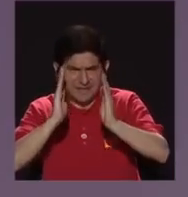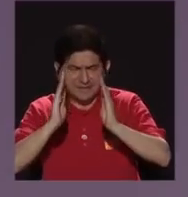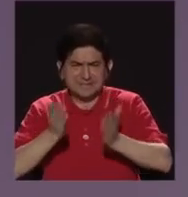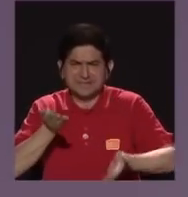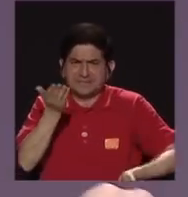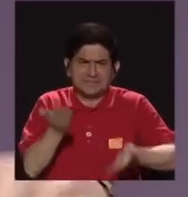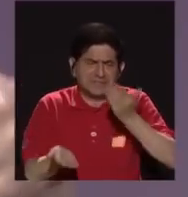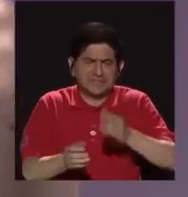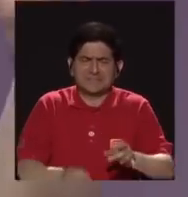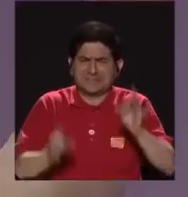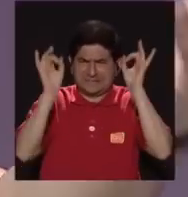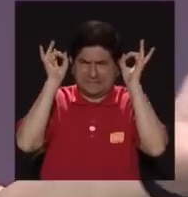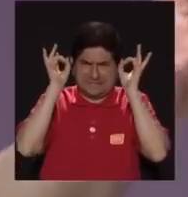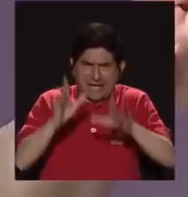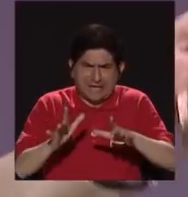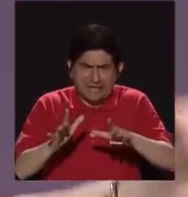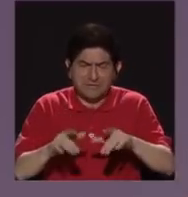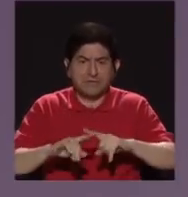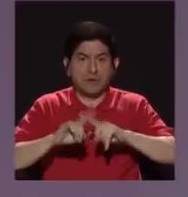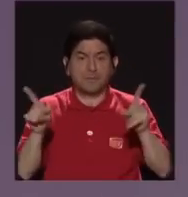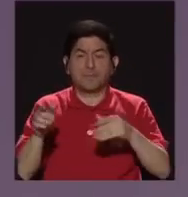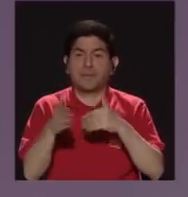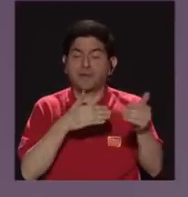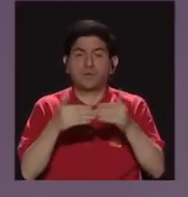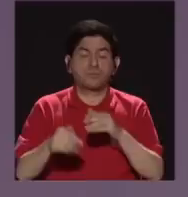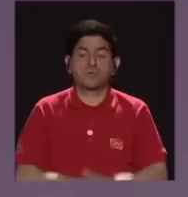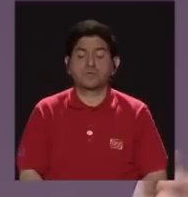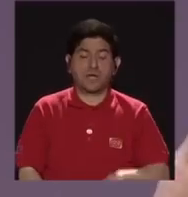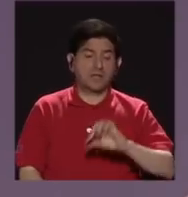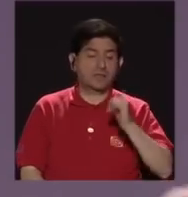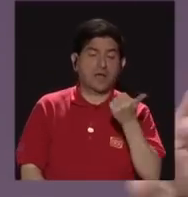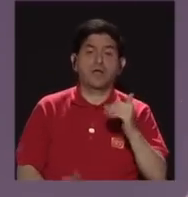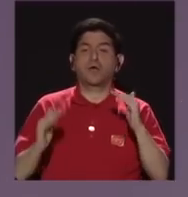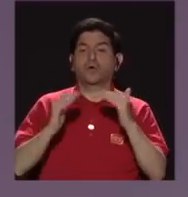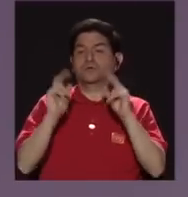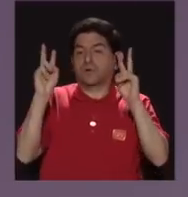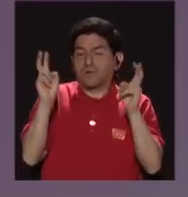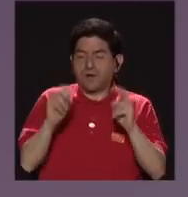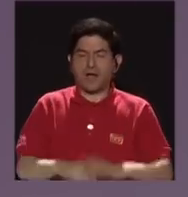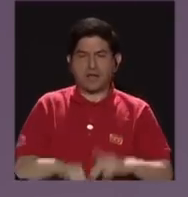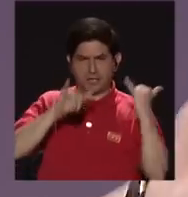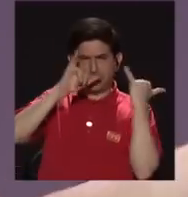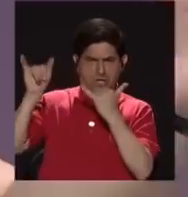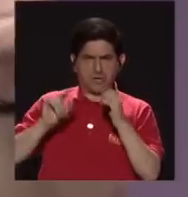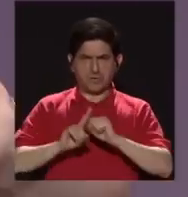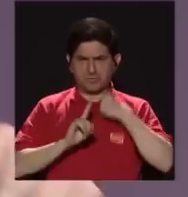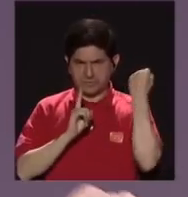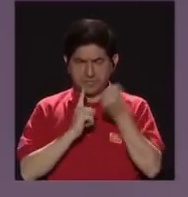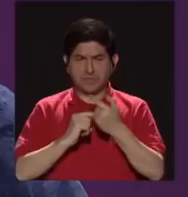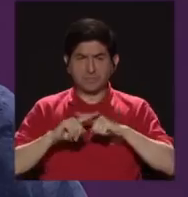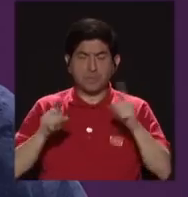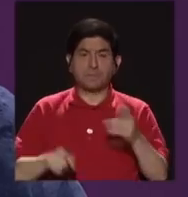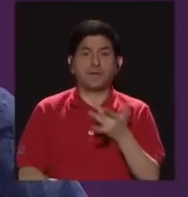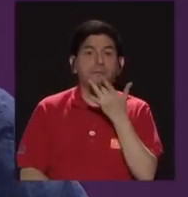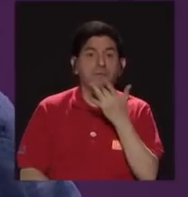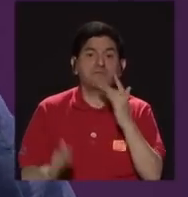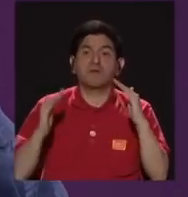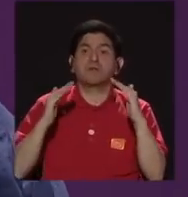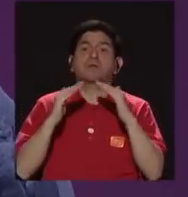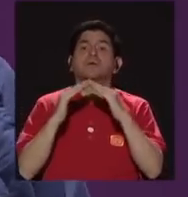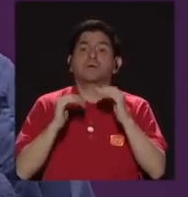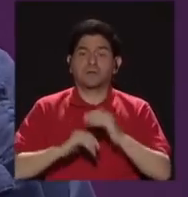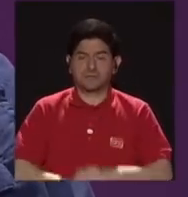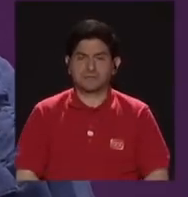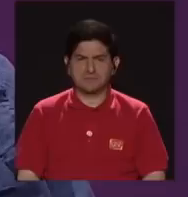terribles y que aunque aquí hay denuncias también de cosas graves, no dejaba de ser su hogar, ¿verdad? Es